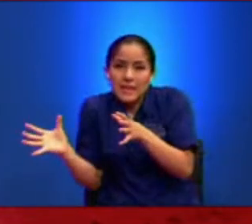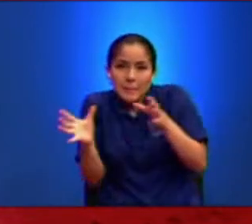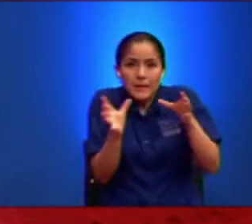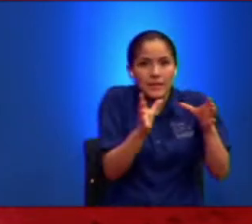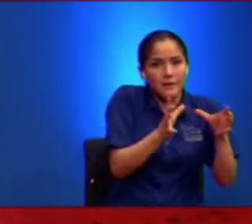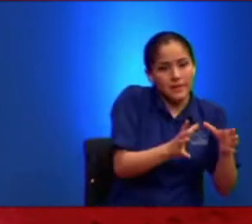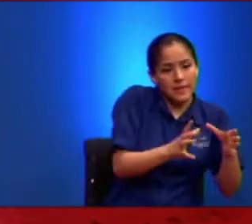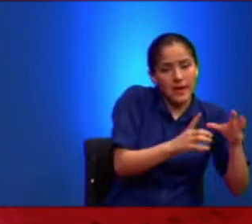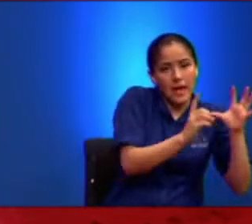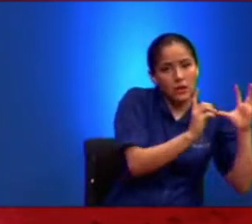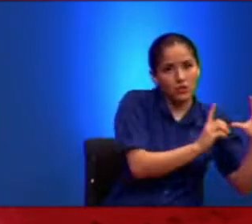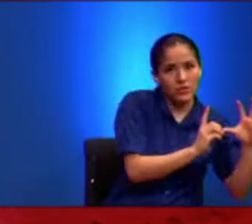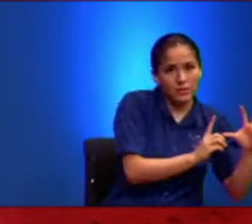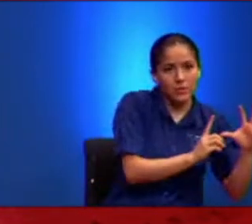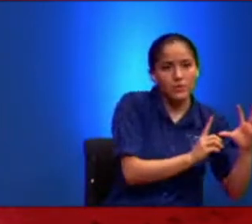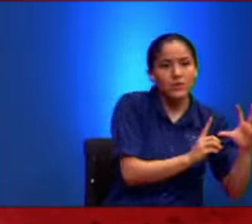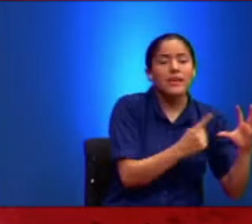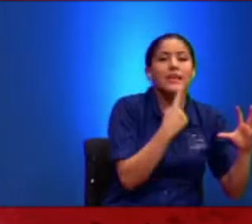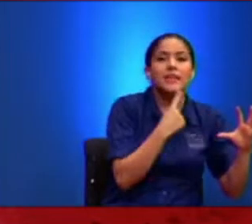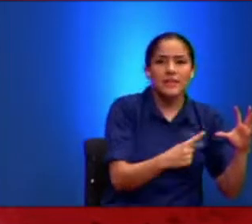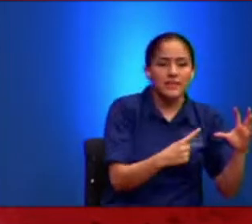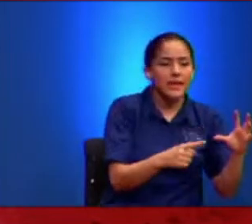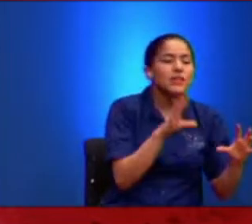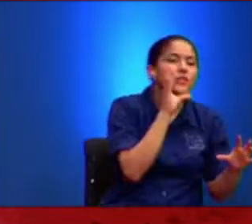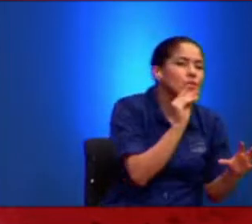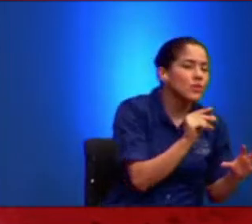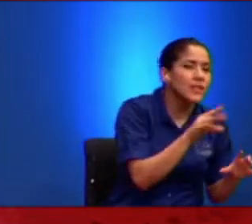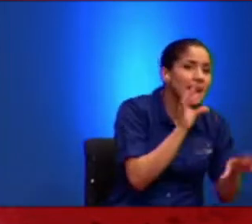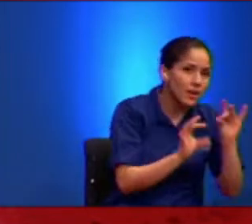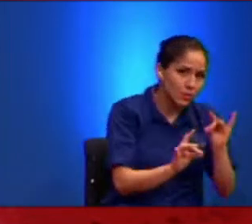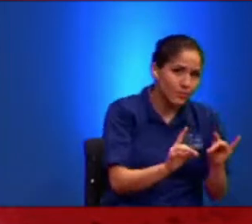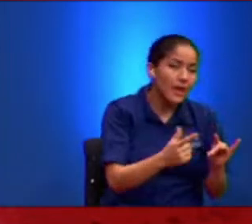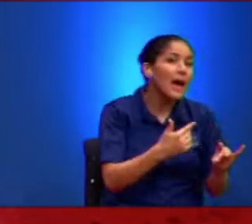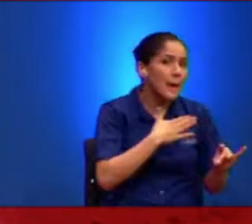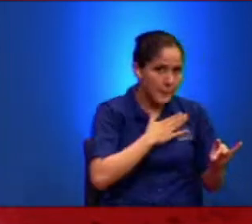los discípulos Y les decía Mire les voy a contar una cosa A mí me van a matar